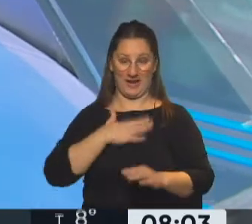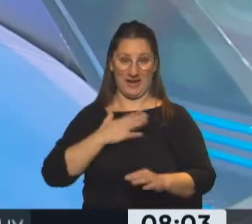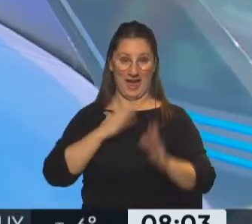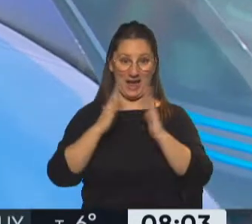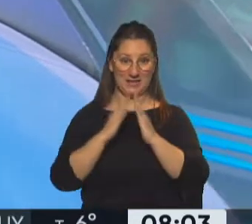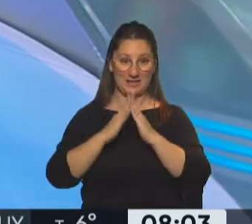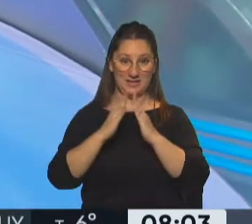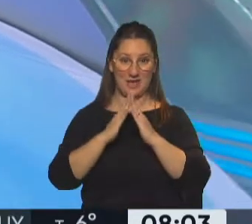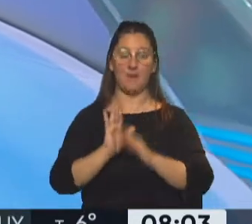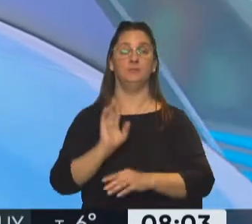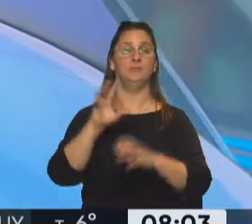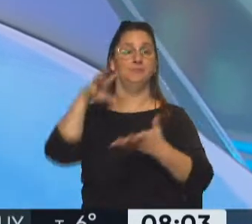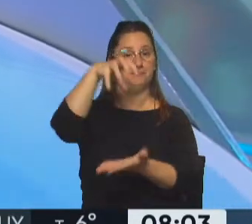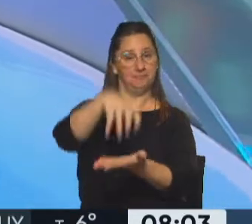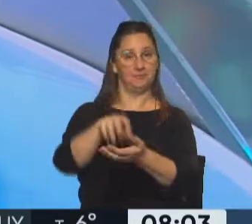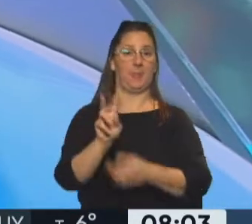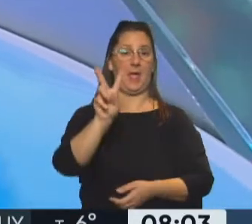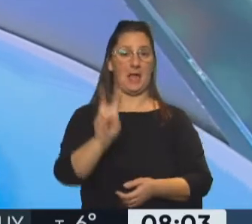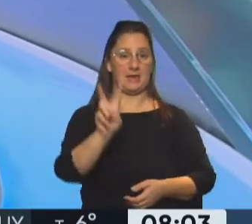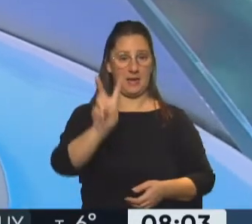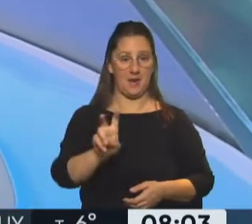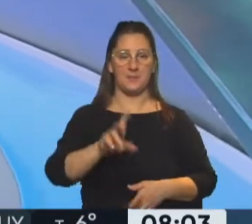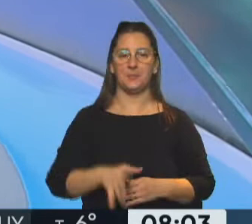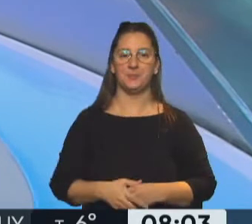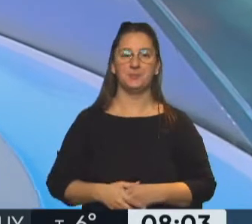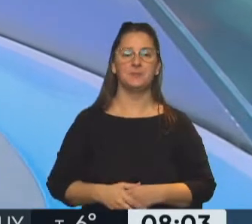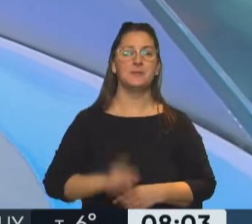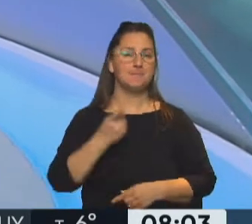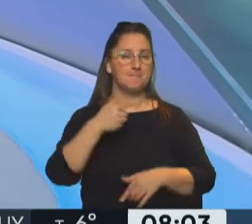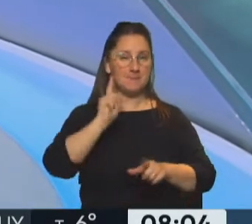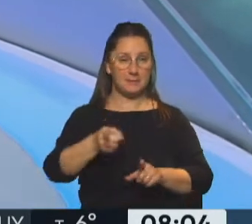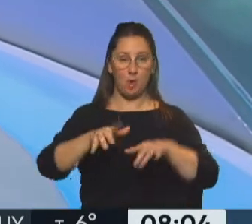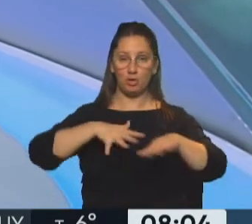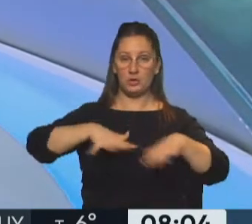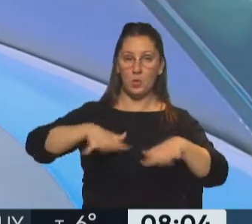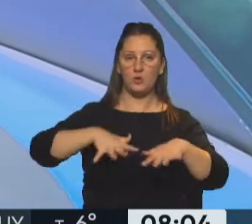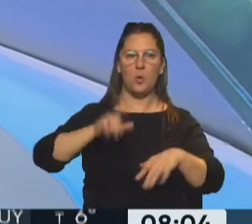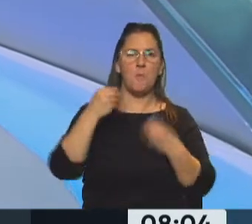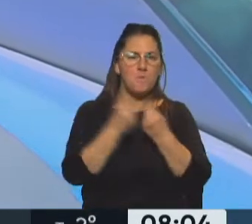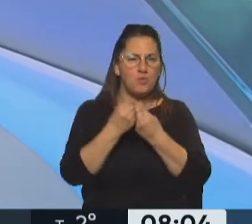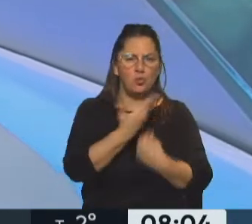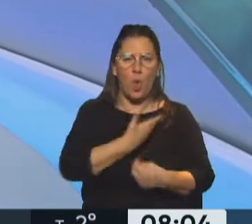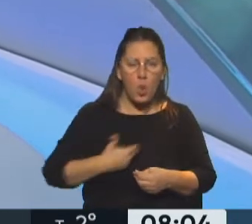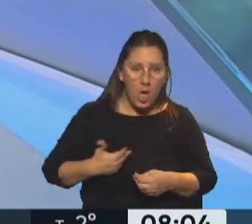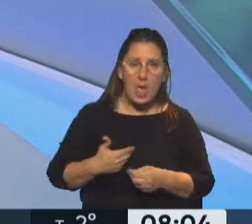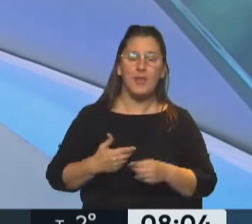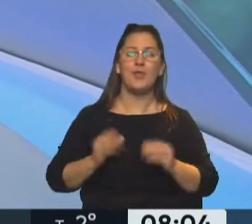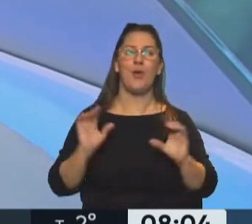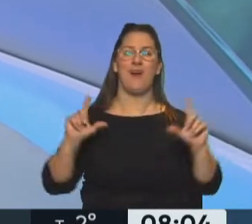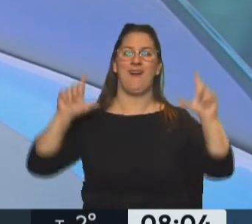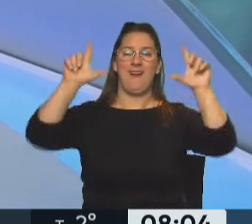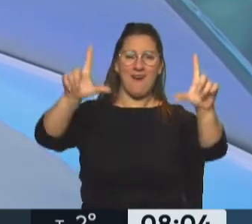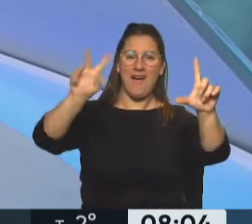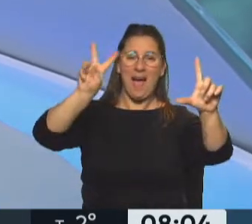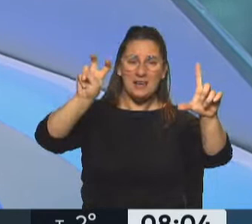inmueble en alquiler. Fer, habida cuenta de que ante esta situación hay muchísimos propietarios que quitaron de alquiler los